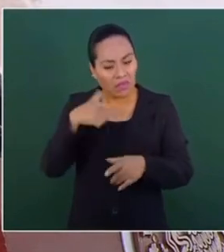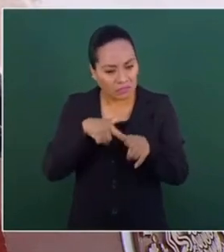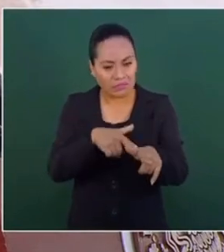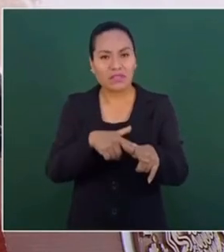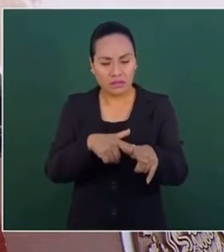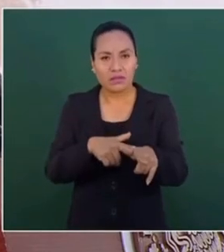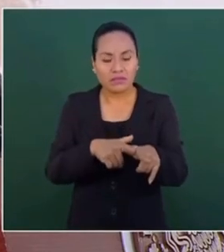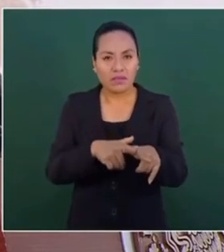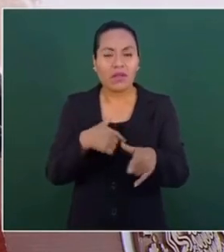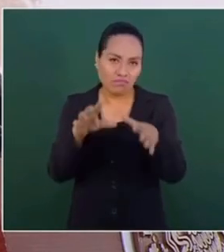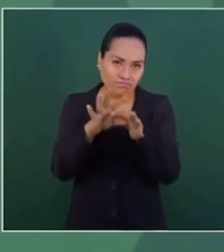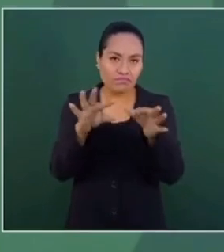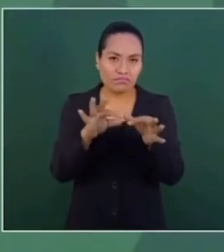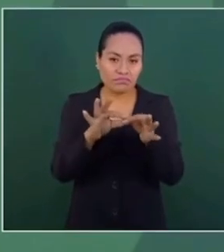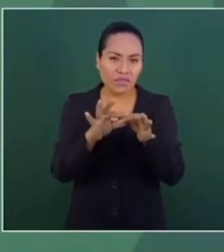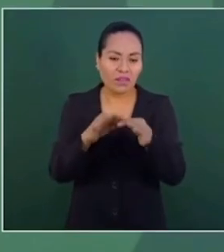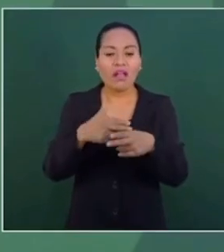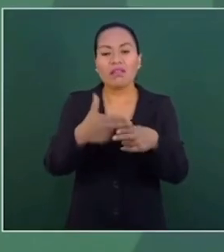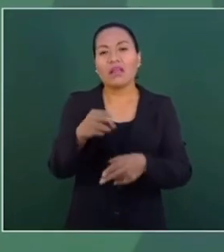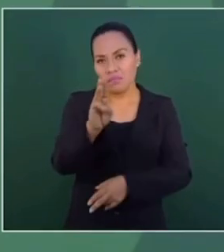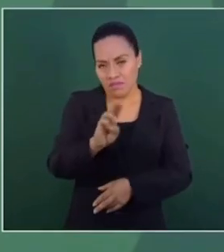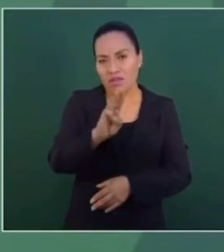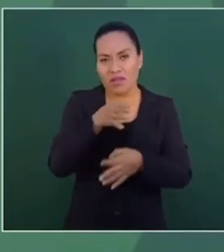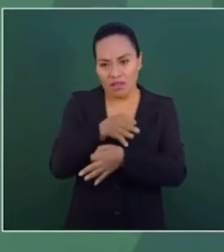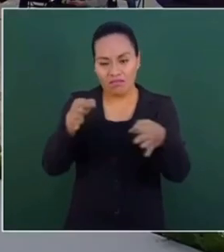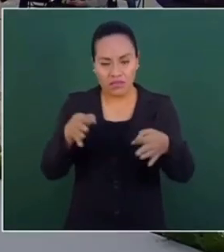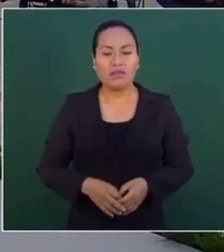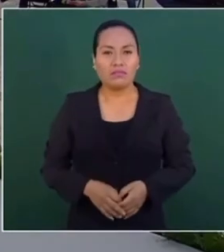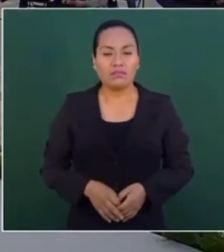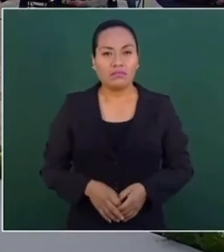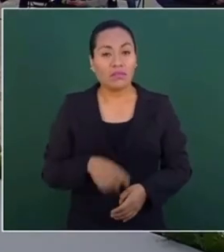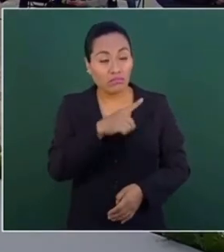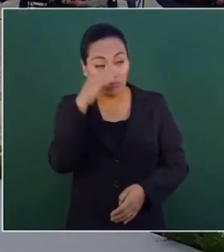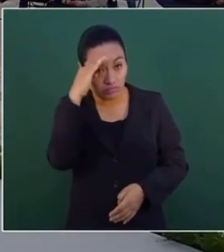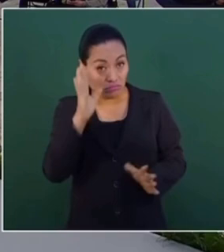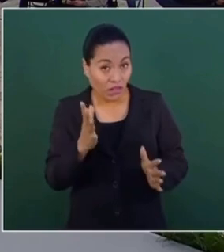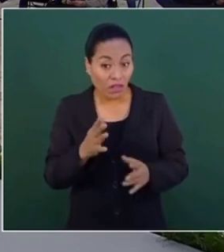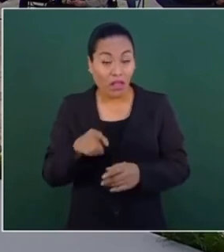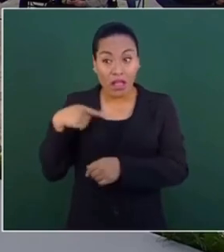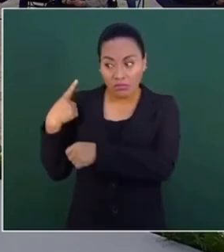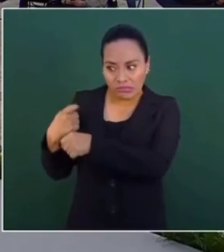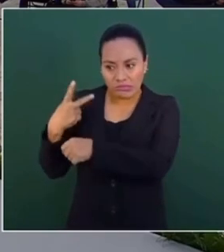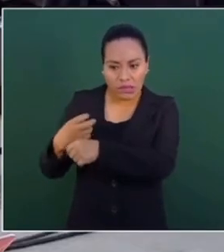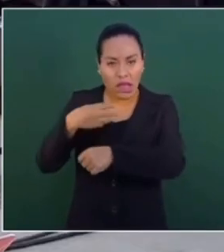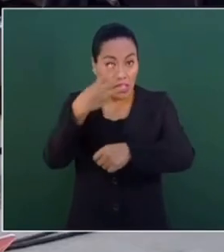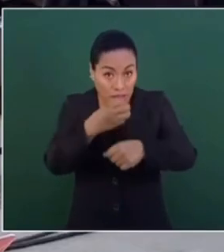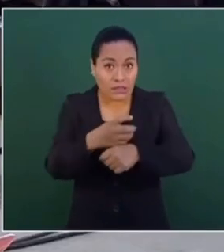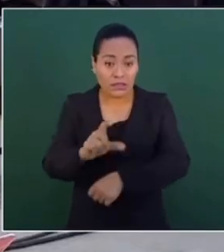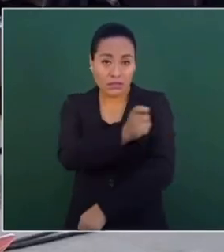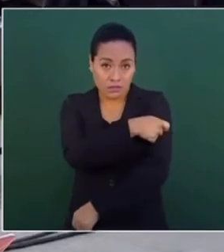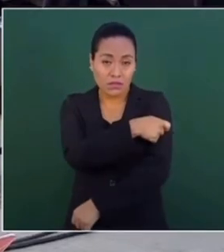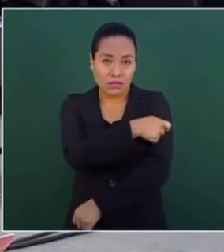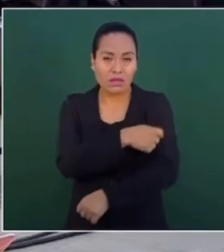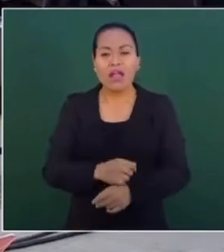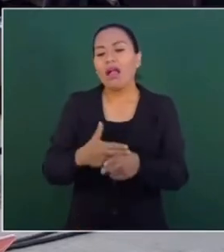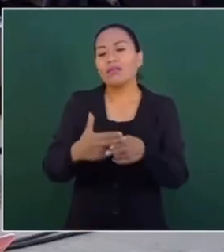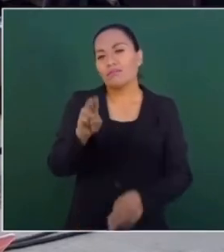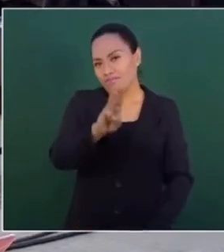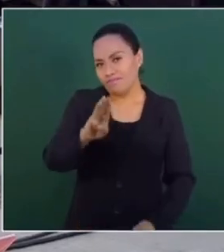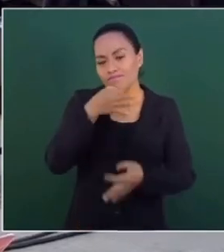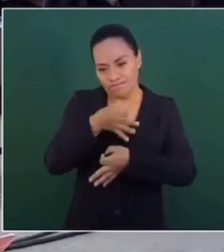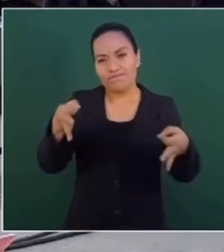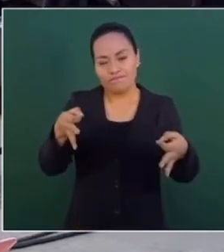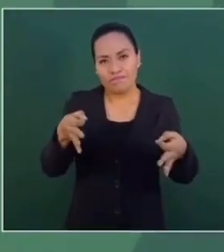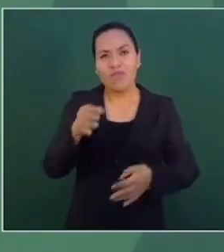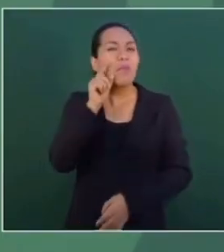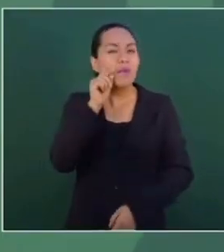vacunación. De eso voy a hablar pasado mañana en mi informe. ¿Puede adelantar si se prevé una dosis de refuerzo para la población? El miércoles, en mi informe,